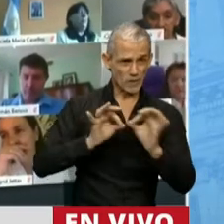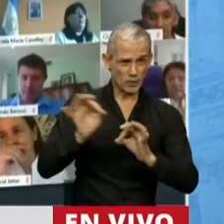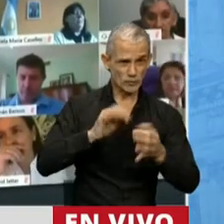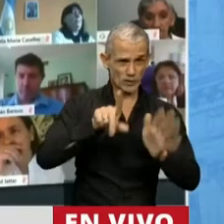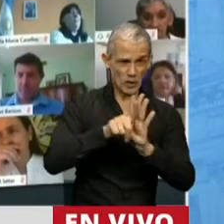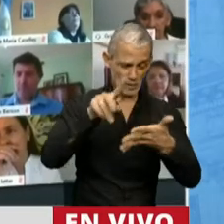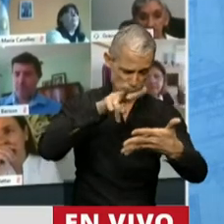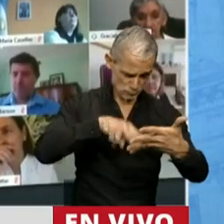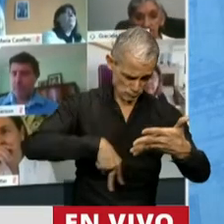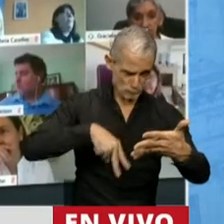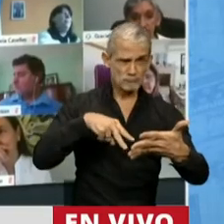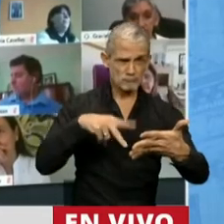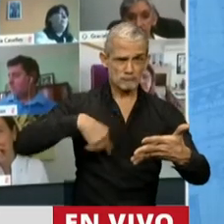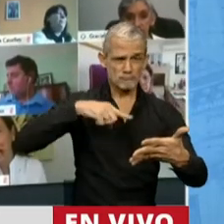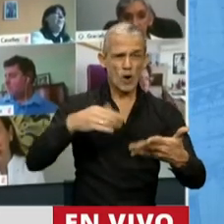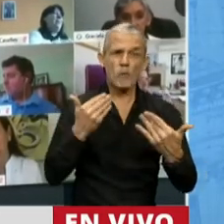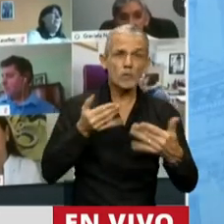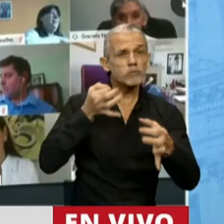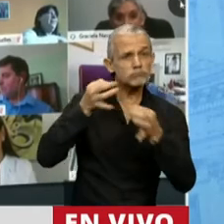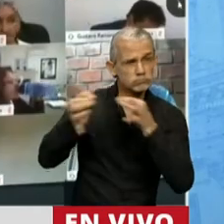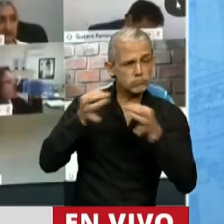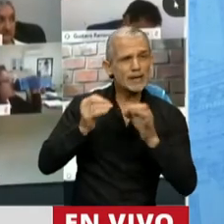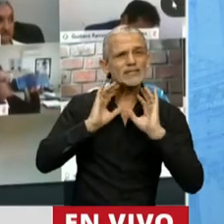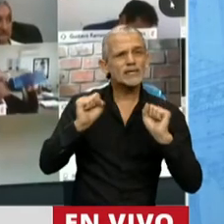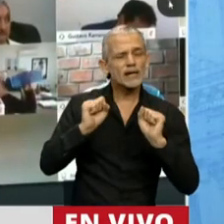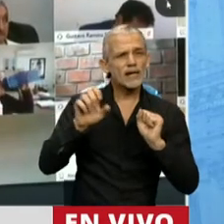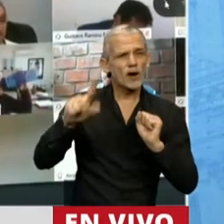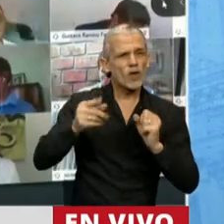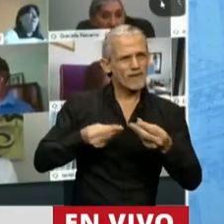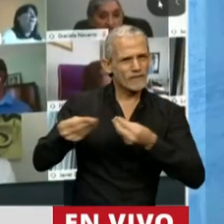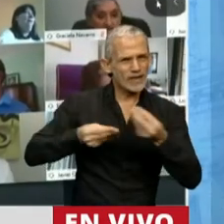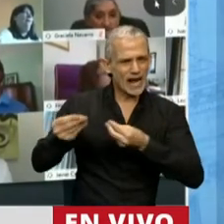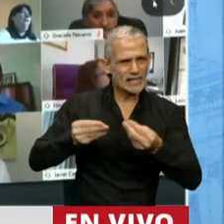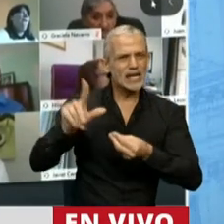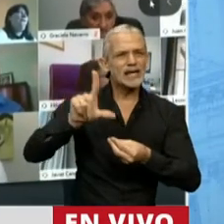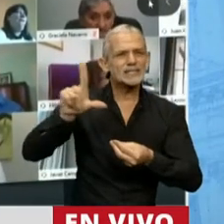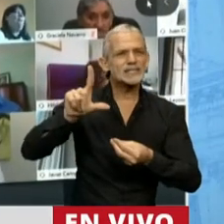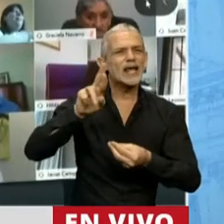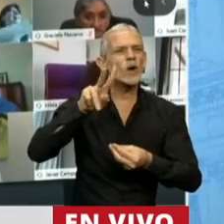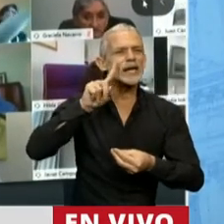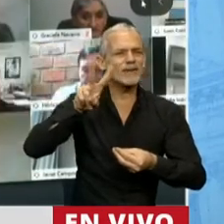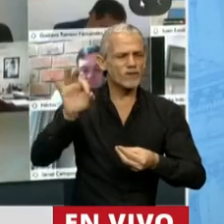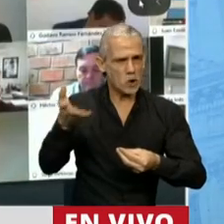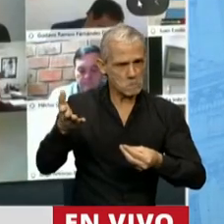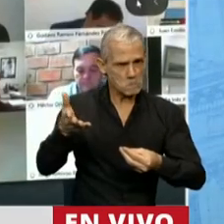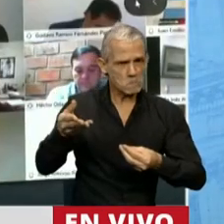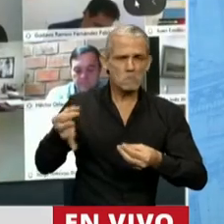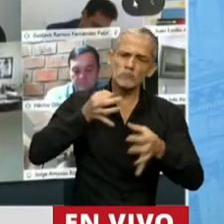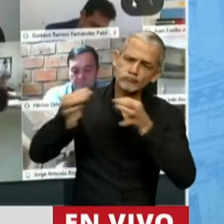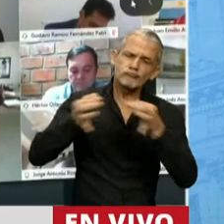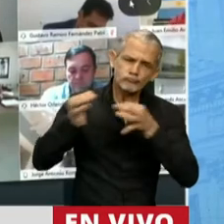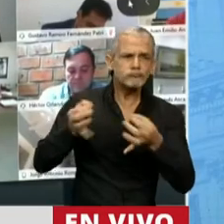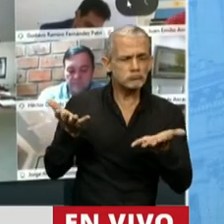y cuando tuvimos la posibilidad de dialogar con el secretario de Finanzas, licenciado Raúl Rigo, nos llamó